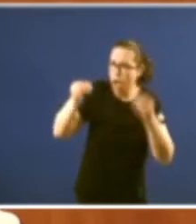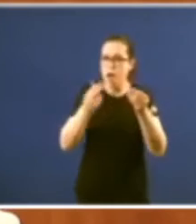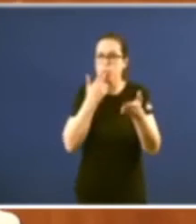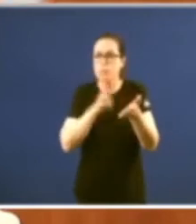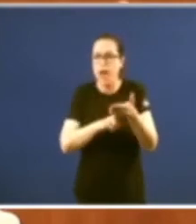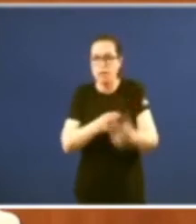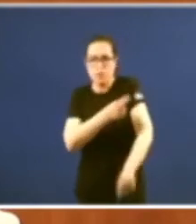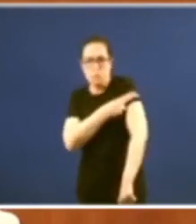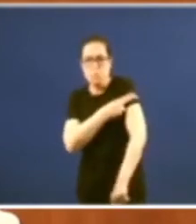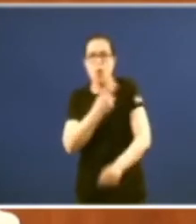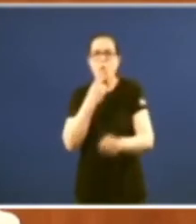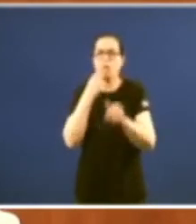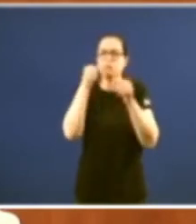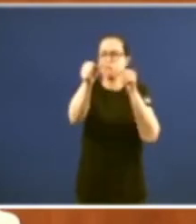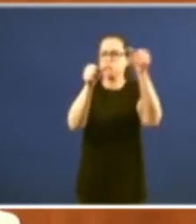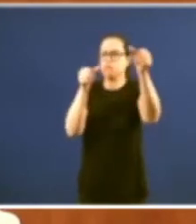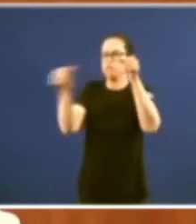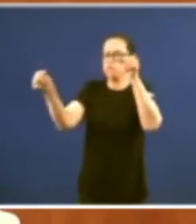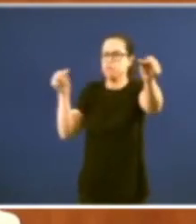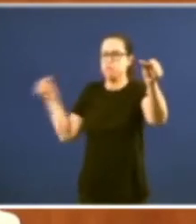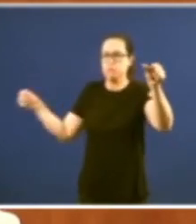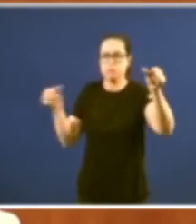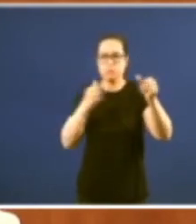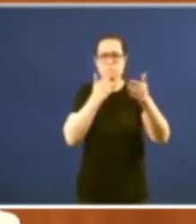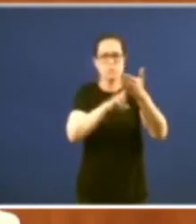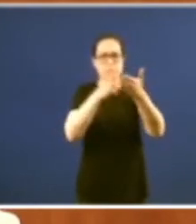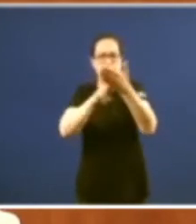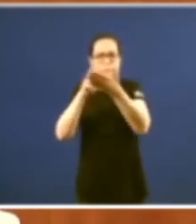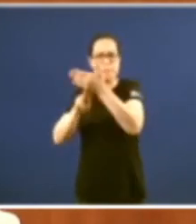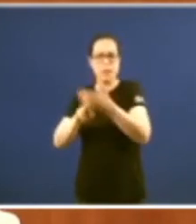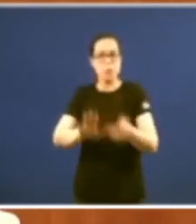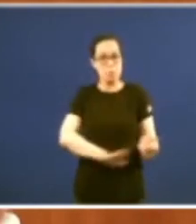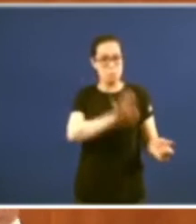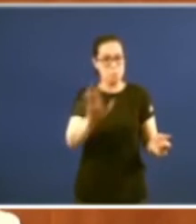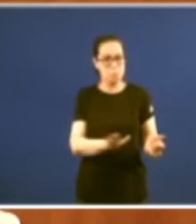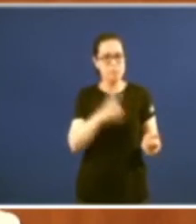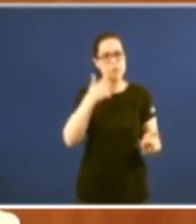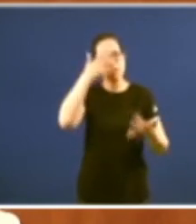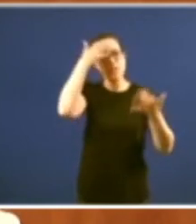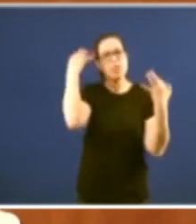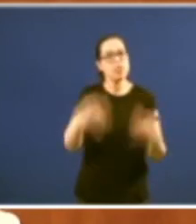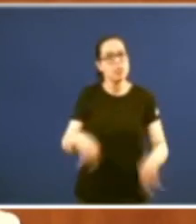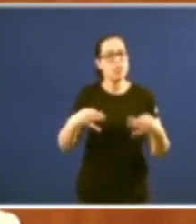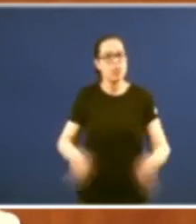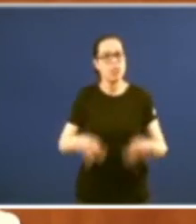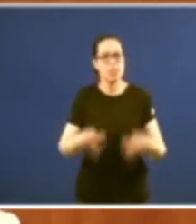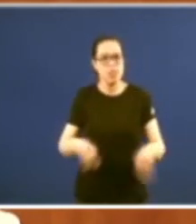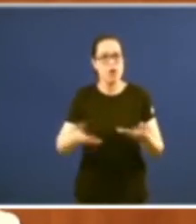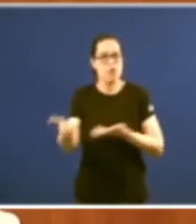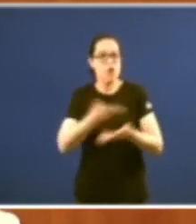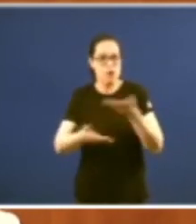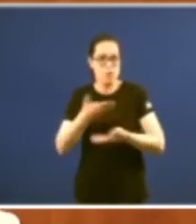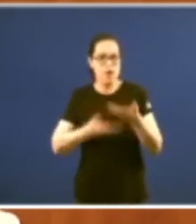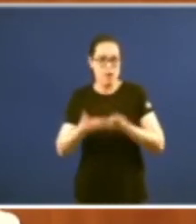por suposto por todas as paredes e así facíamos dun xeito moi inocente colaborábamos coas campañas